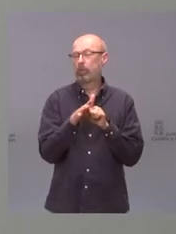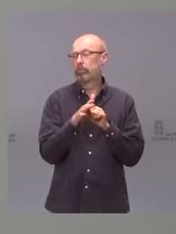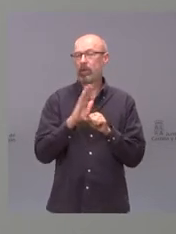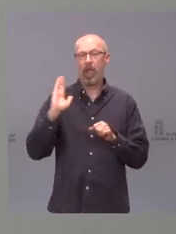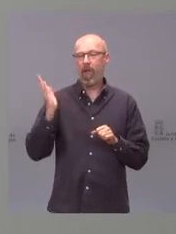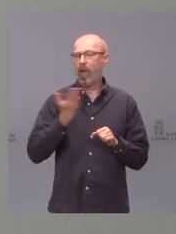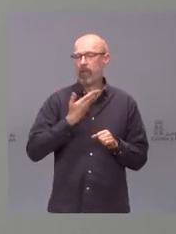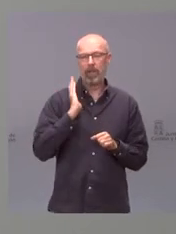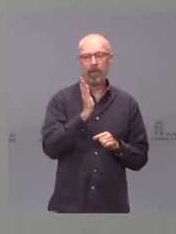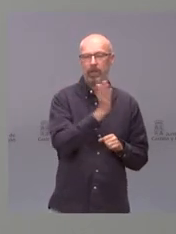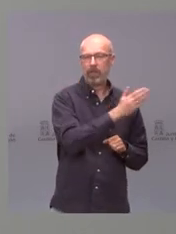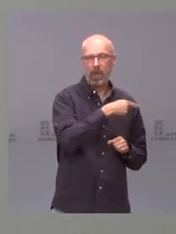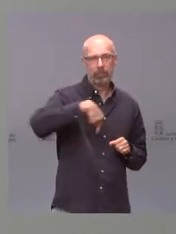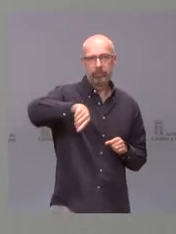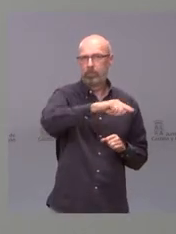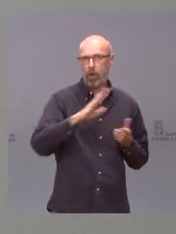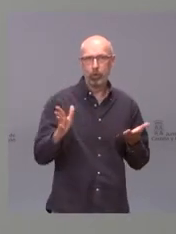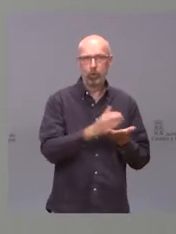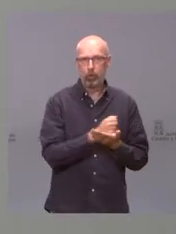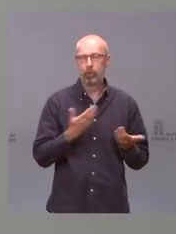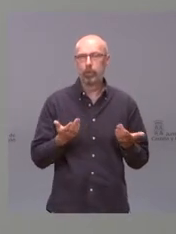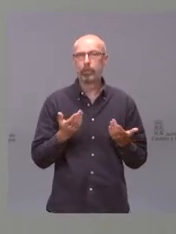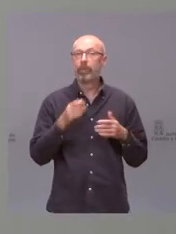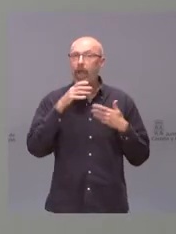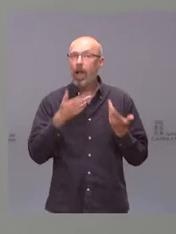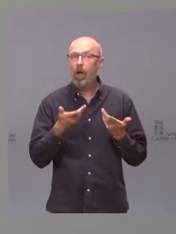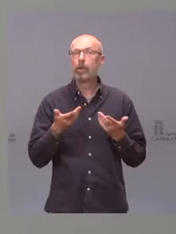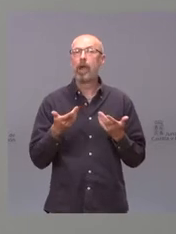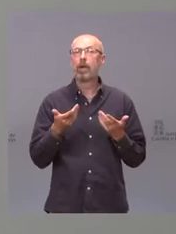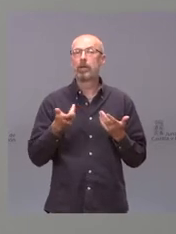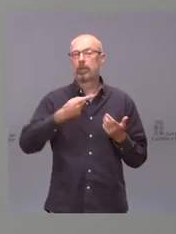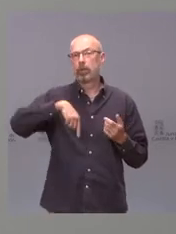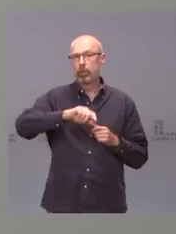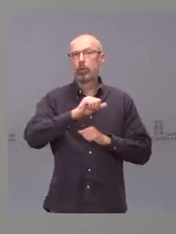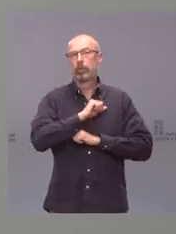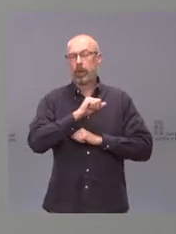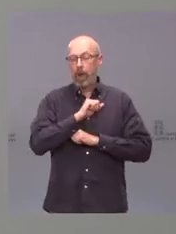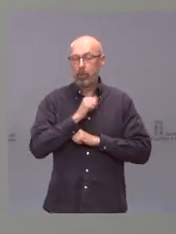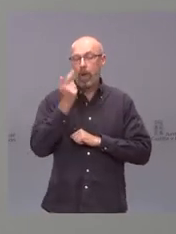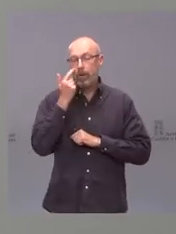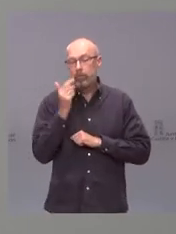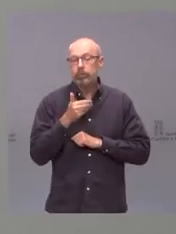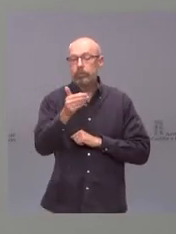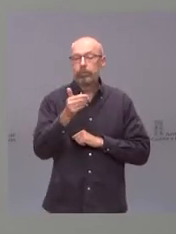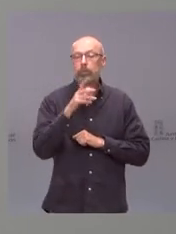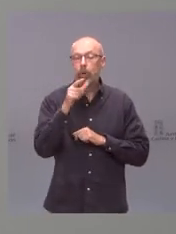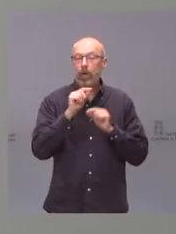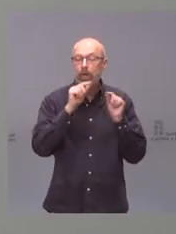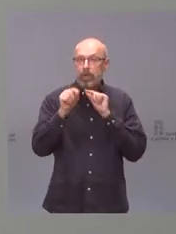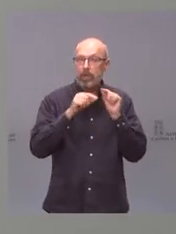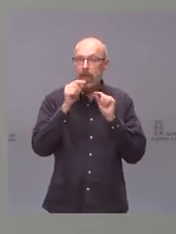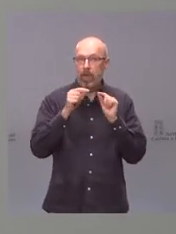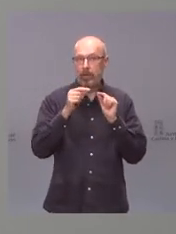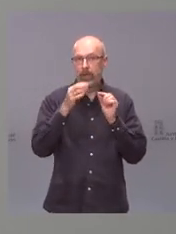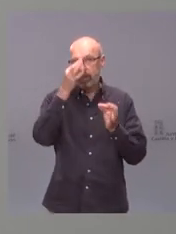vida de todos nosotros. Y en estos momentos estamos muy expectantes ante la evolución de los datos epidemiológicos